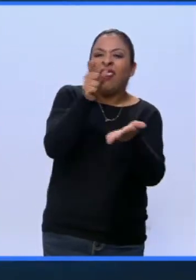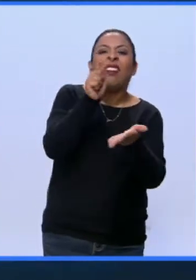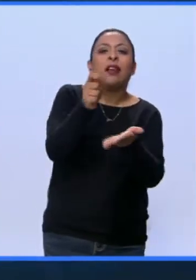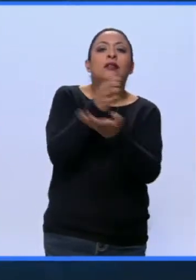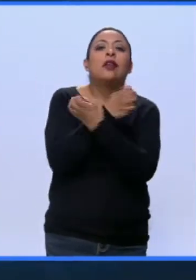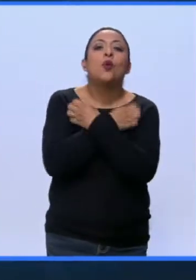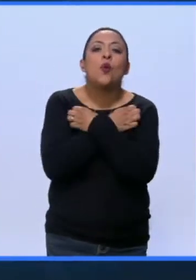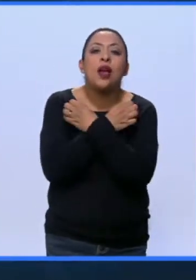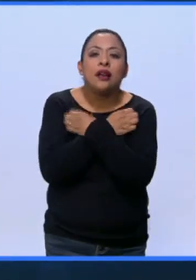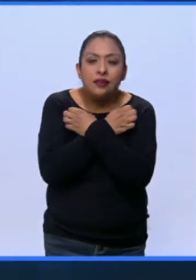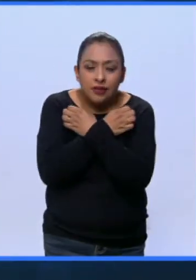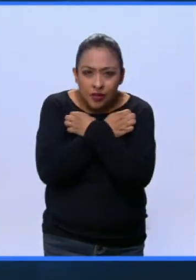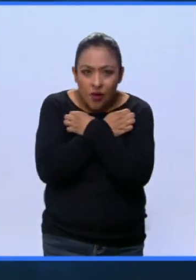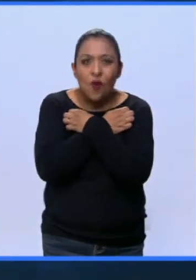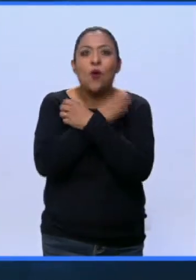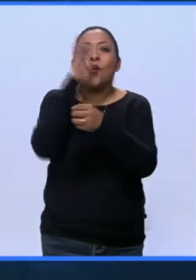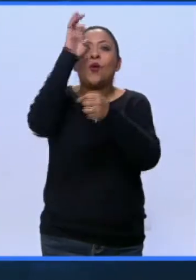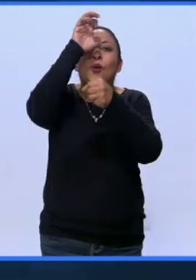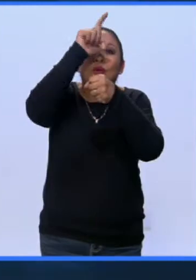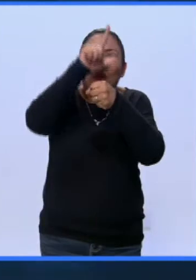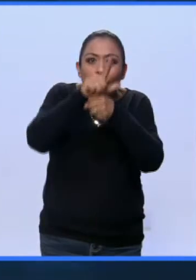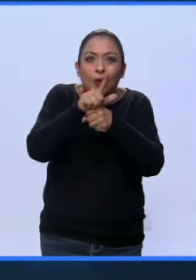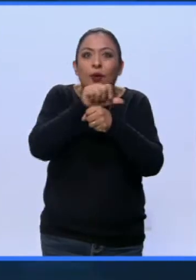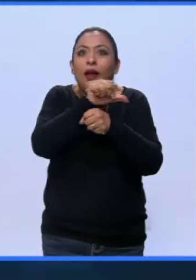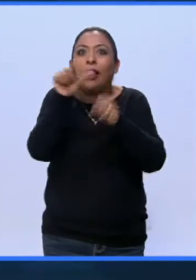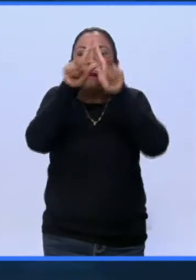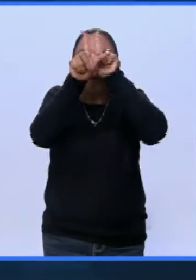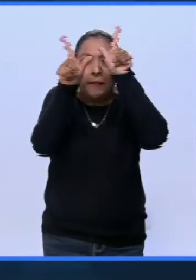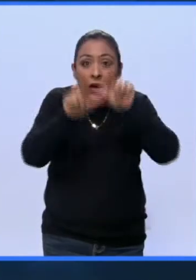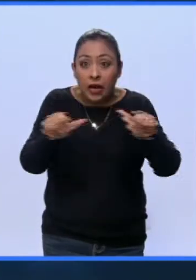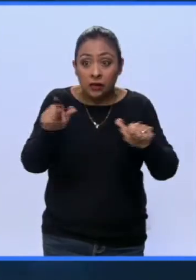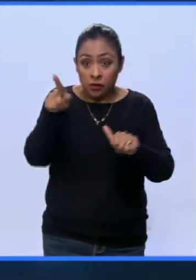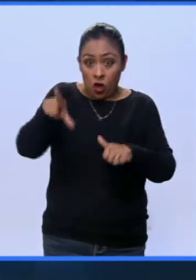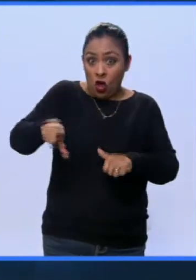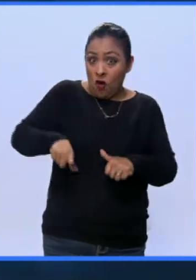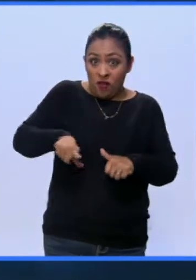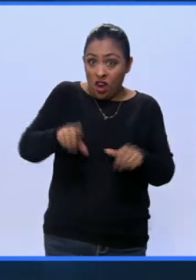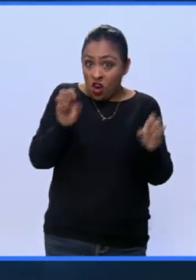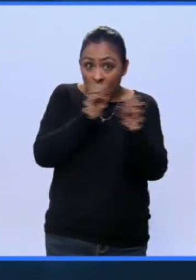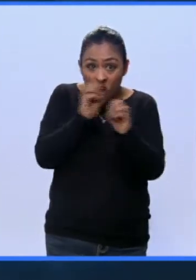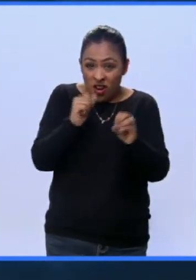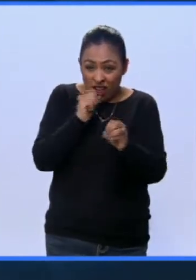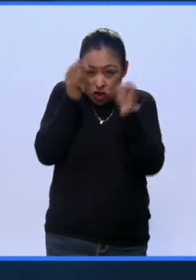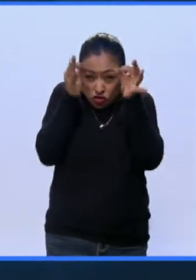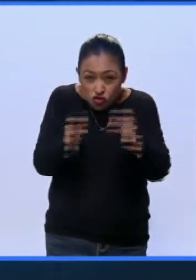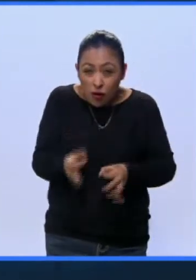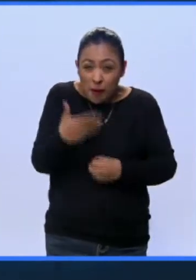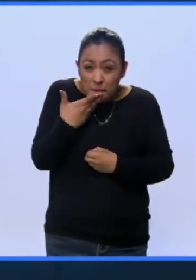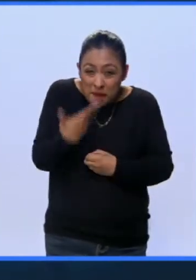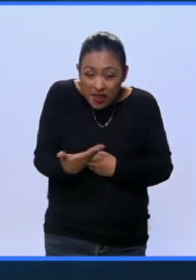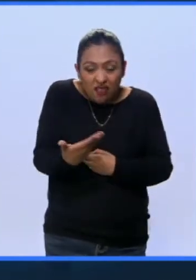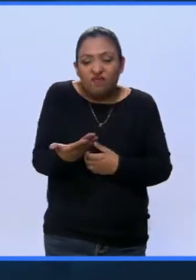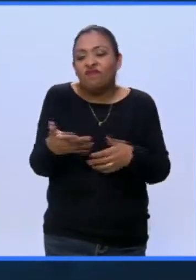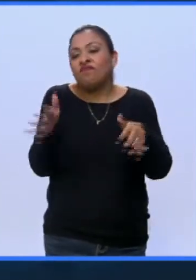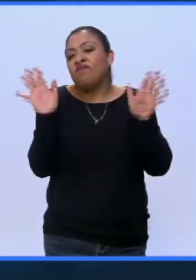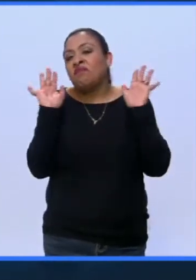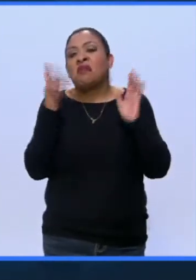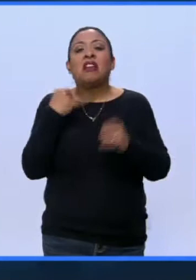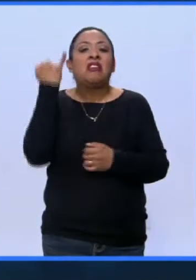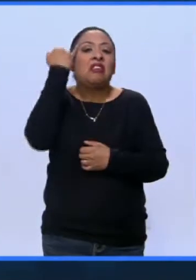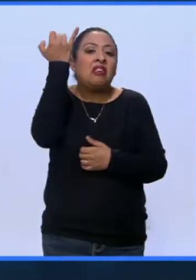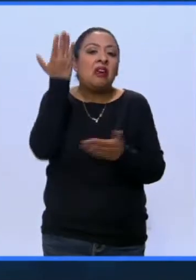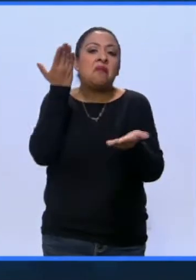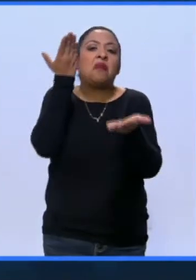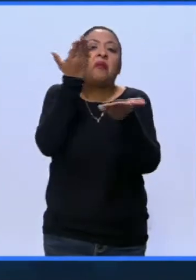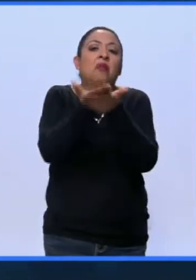la inversión en un plan de cultura de paz. Si el Estado no hace eso formalmente, cualquier iniciativa